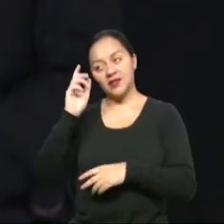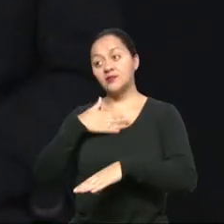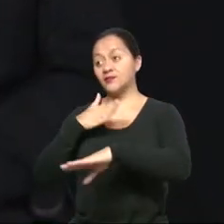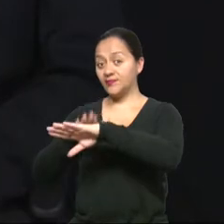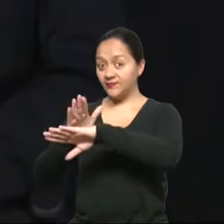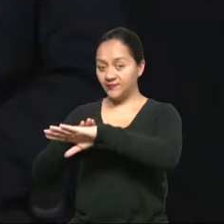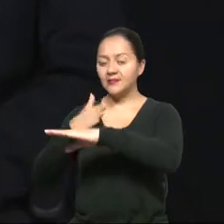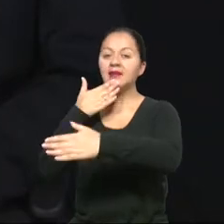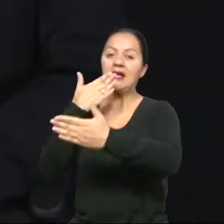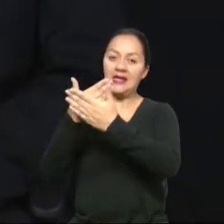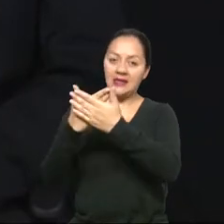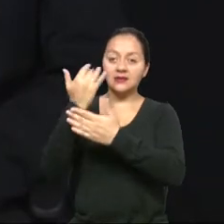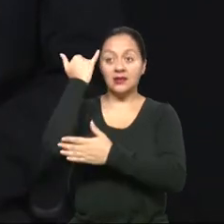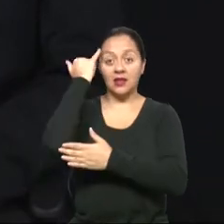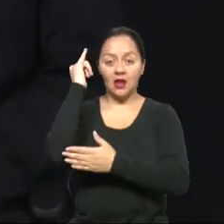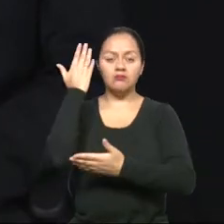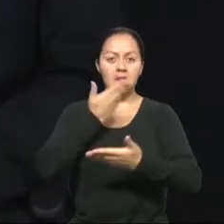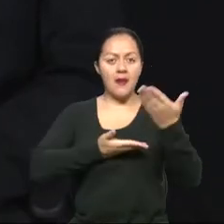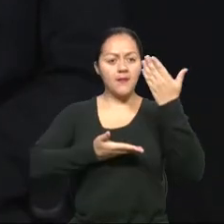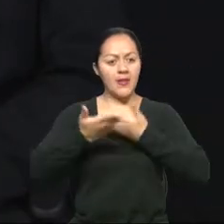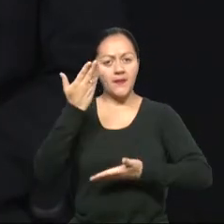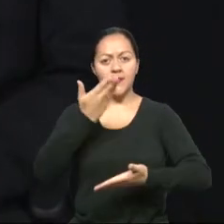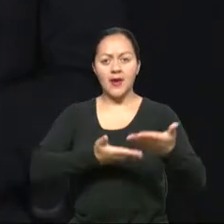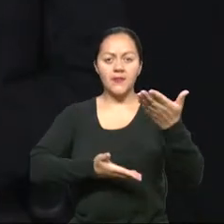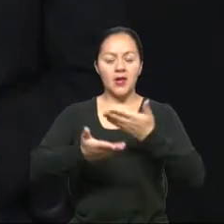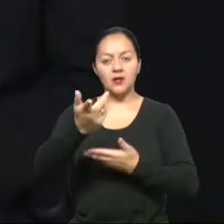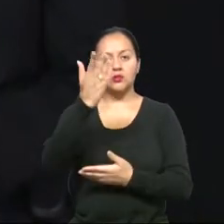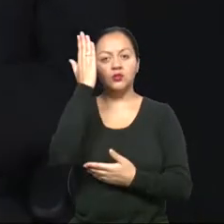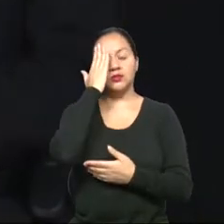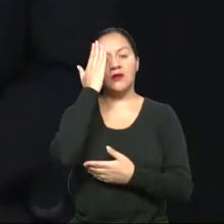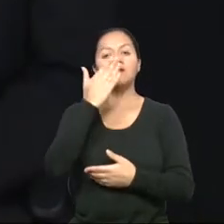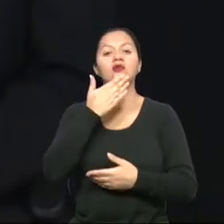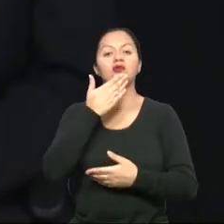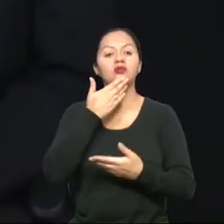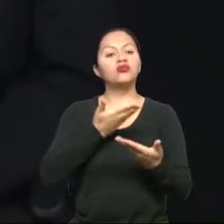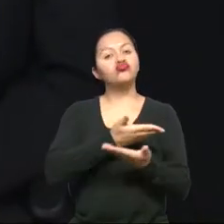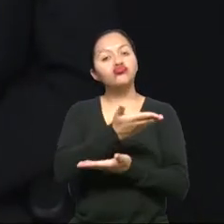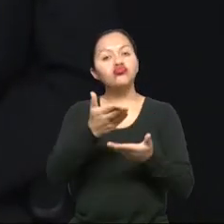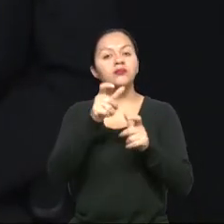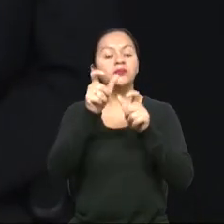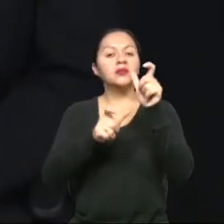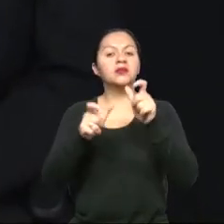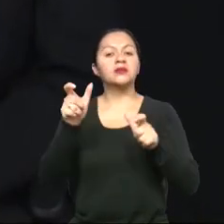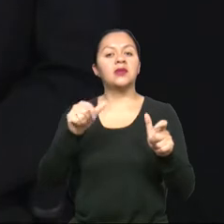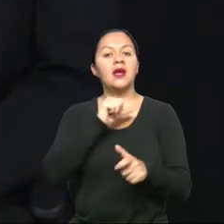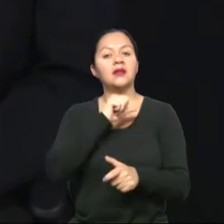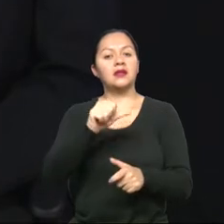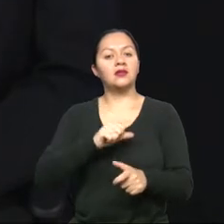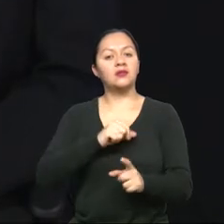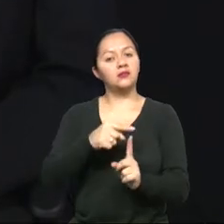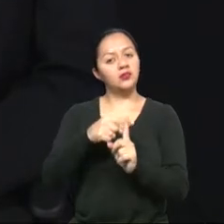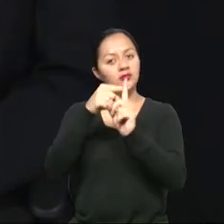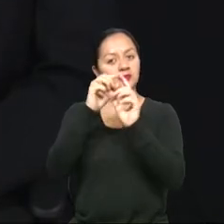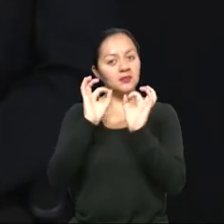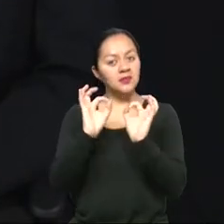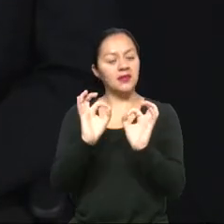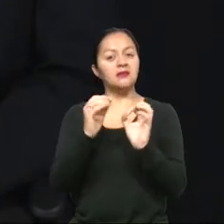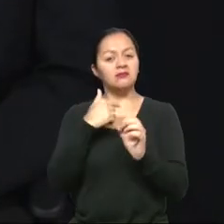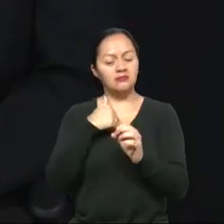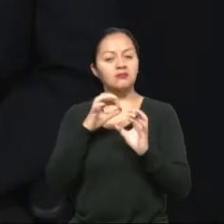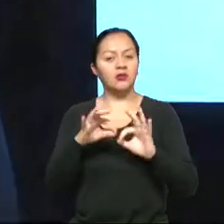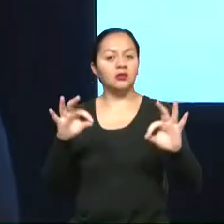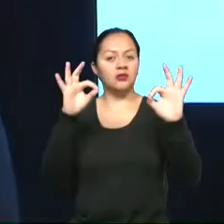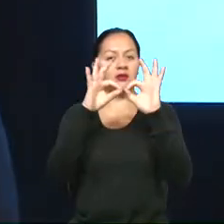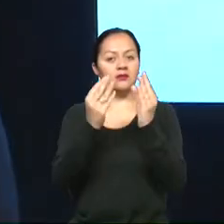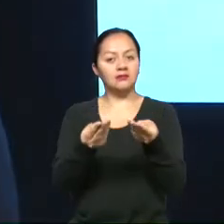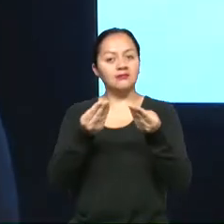ideas y sobre todo tener la posibilidad de compartir el set con personas que tienen una actitud excelente ante la vida. Y eso para mí es un